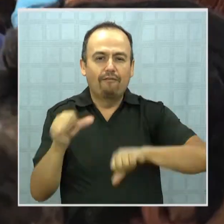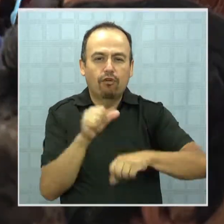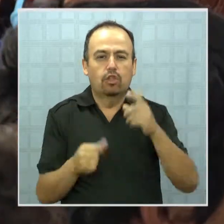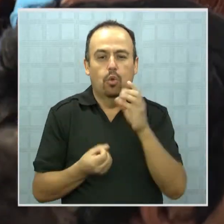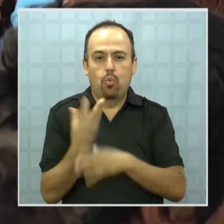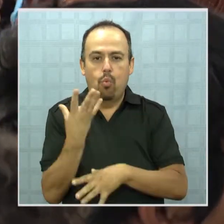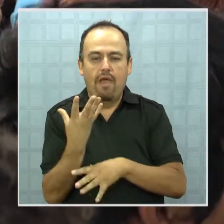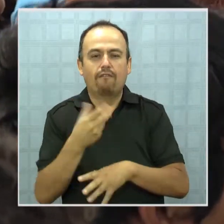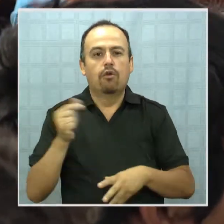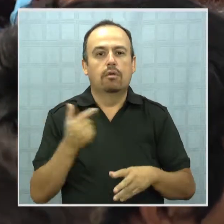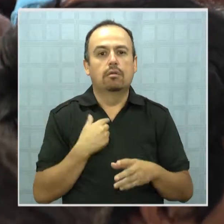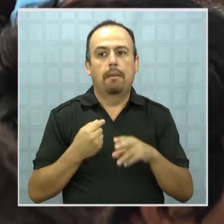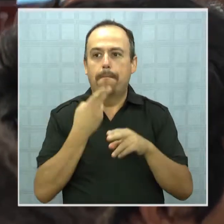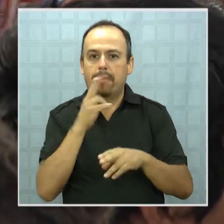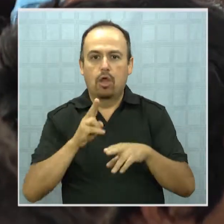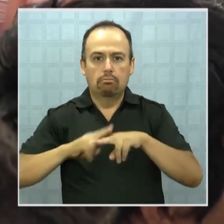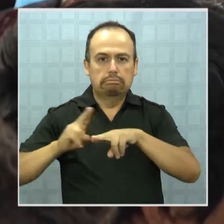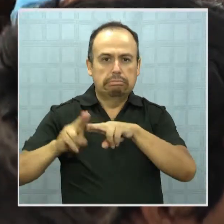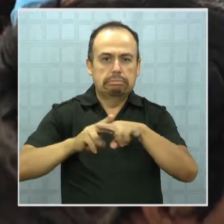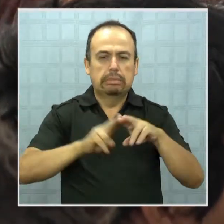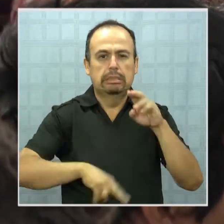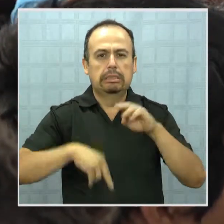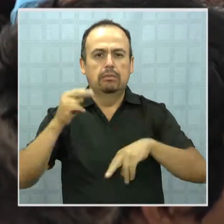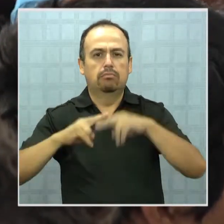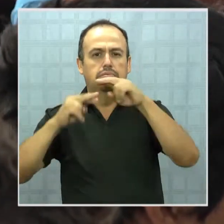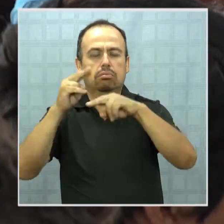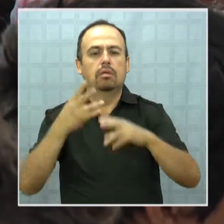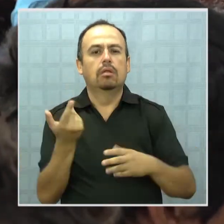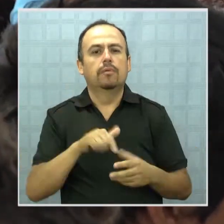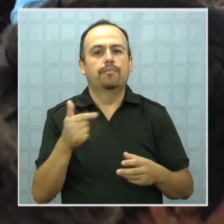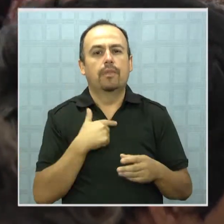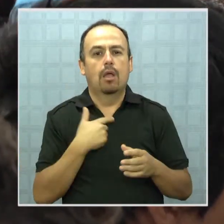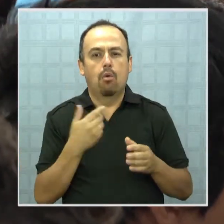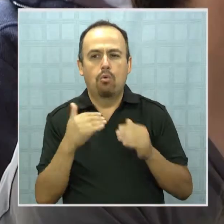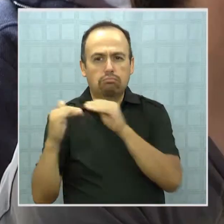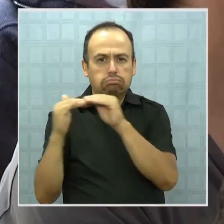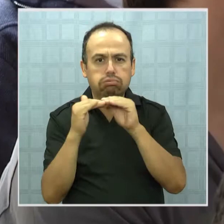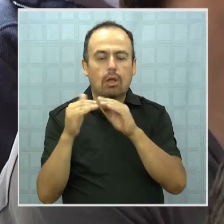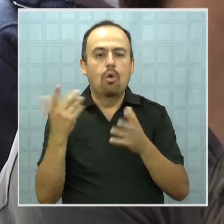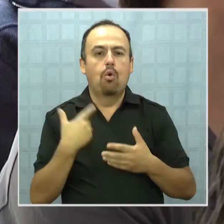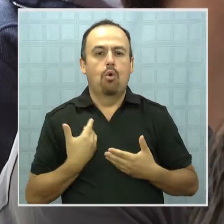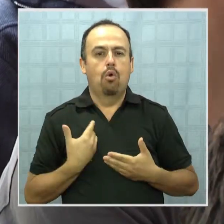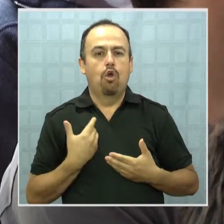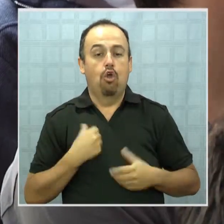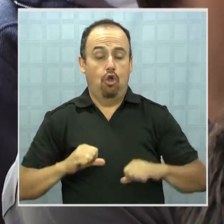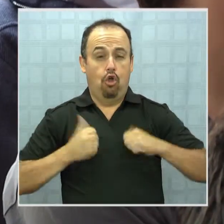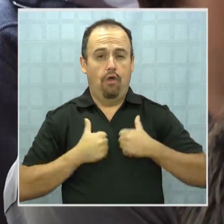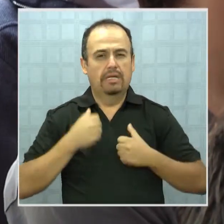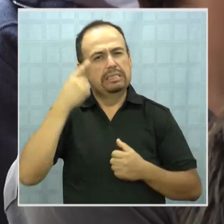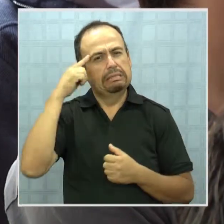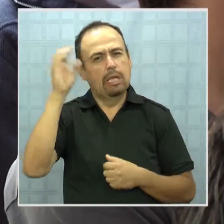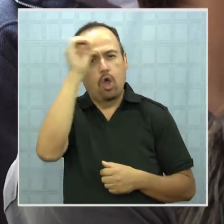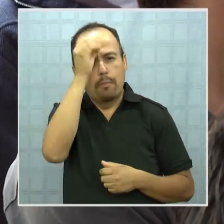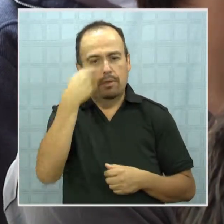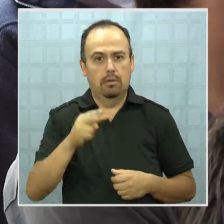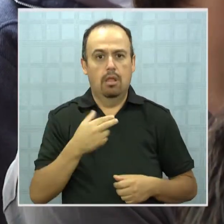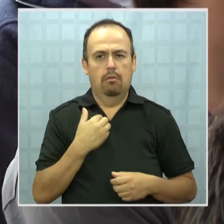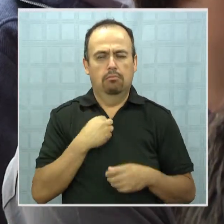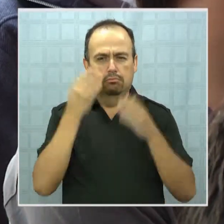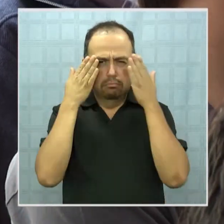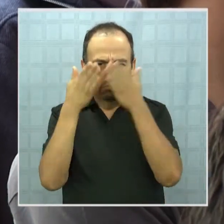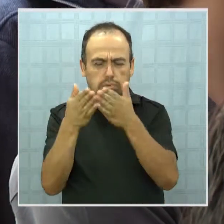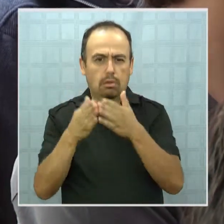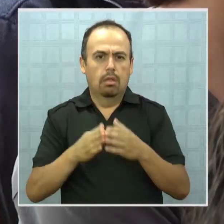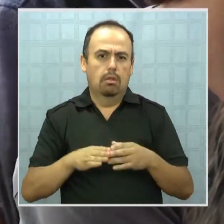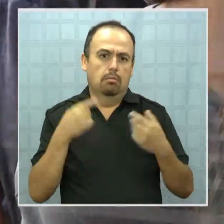y mayor infraestructura. Infraestructura que va a la par de los intereses de los jóvenes, los que, según Himalay, son bastante claros. Bueno,